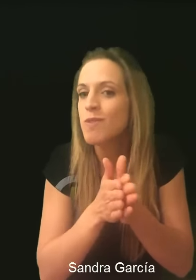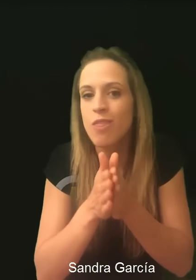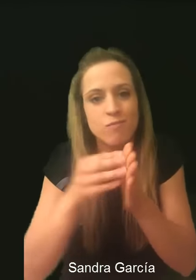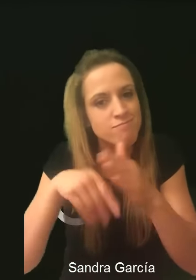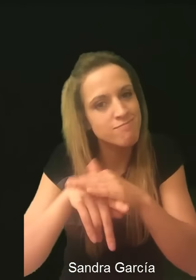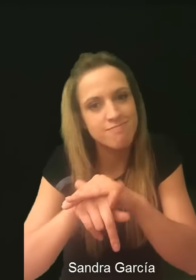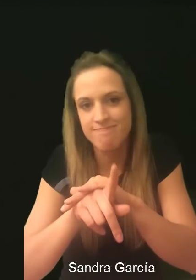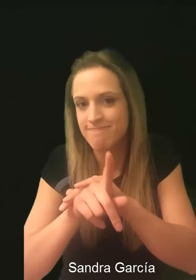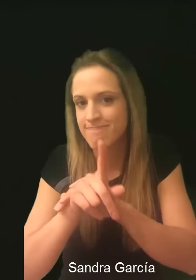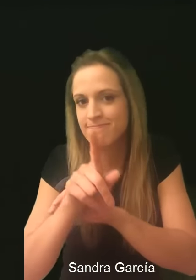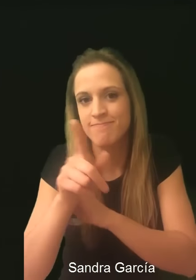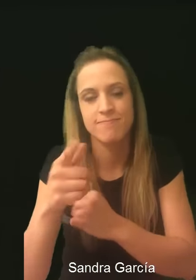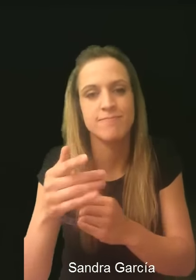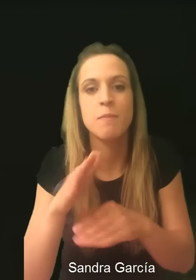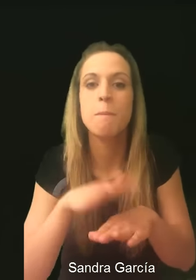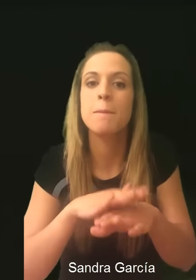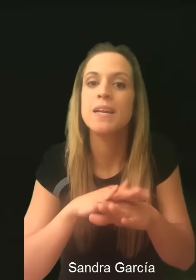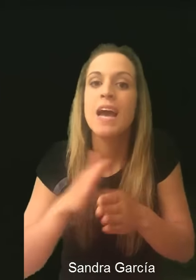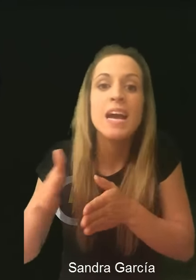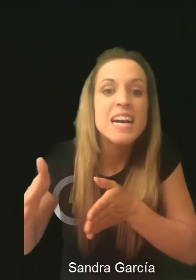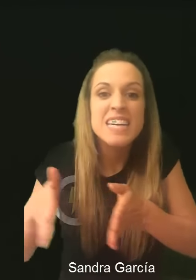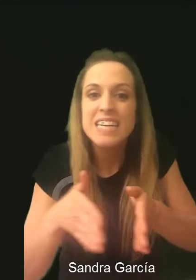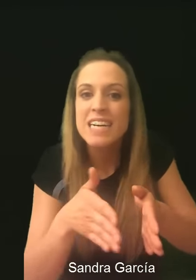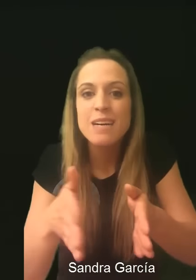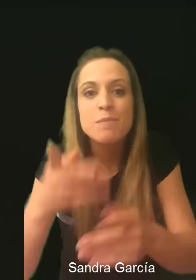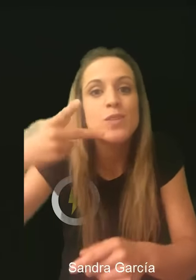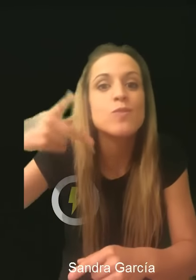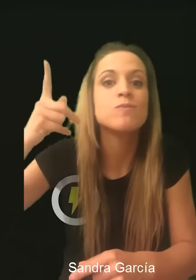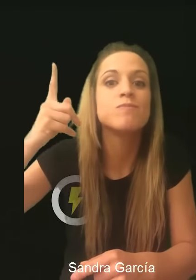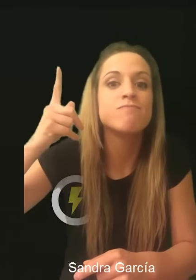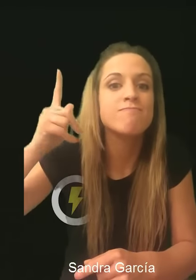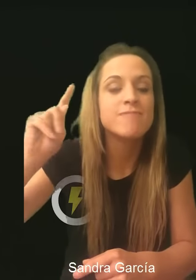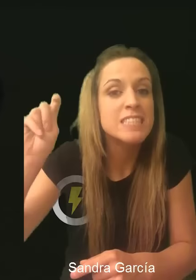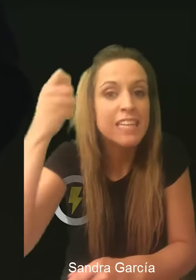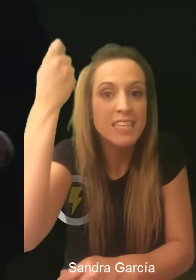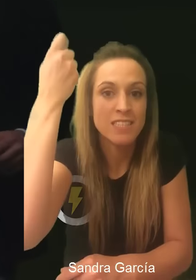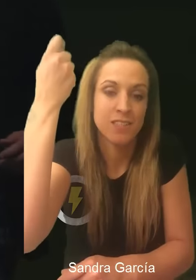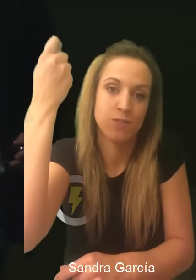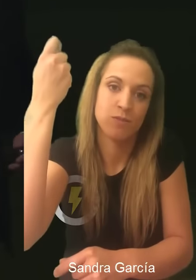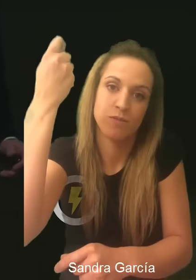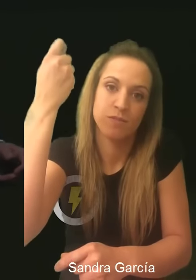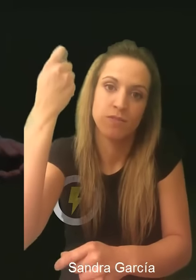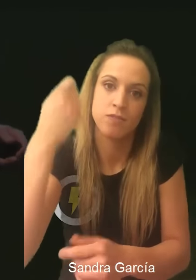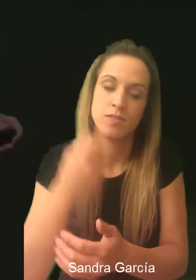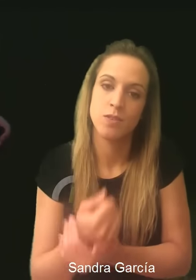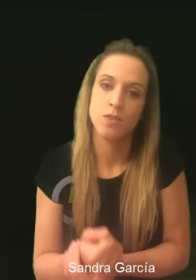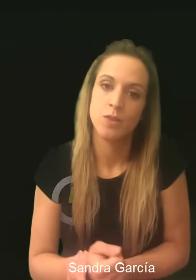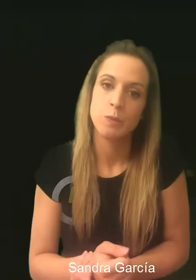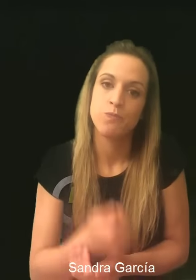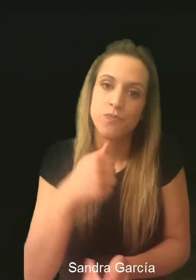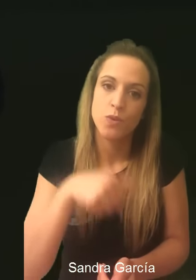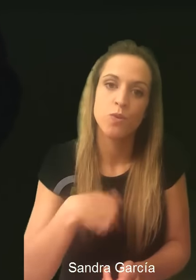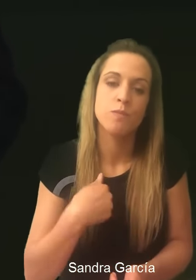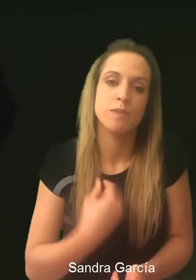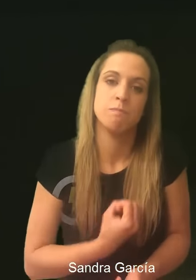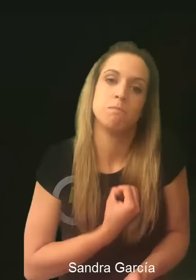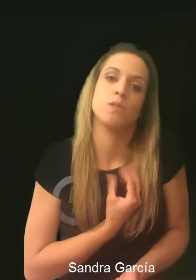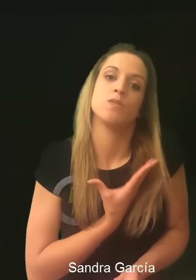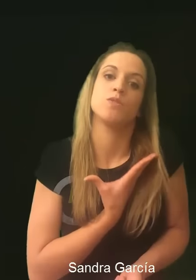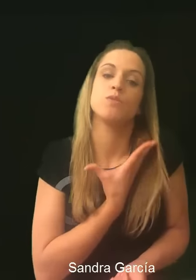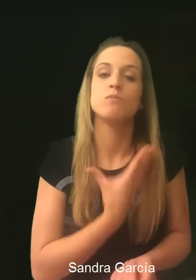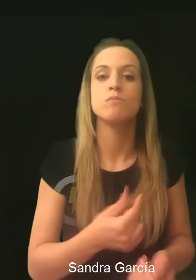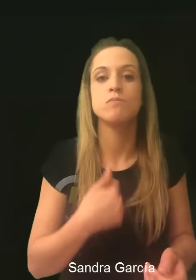desarrollar vuestro camino, el camino del éxito. Hoy, mi pasión, mi